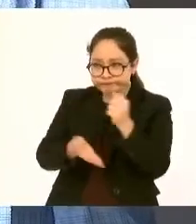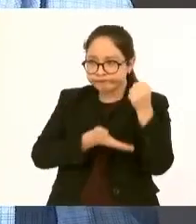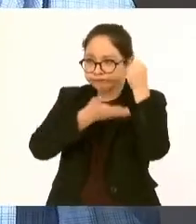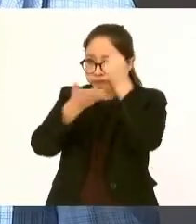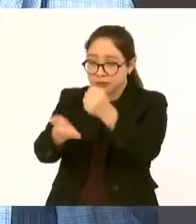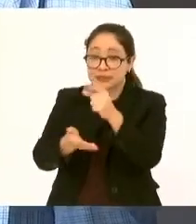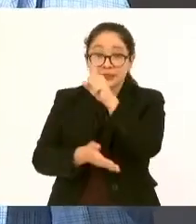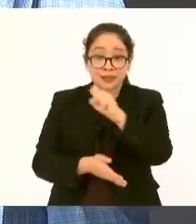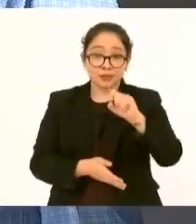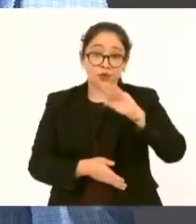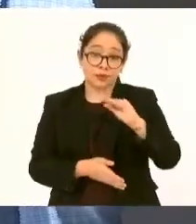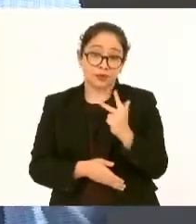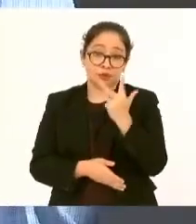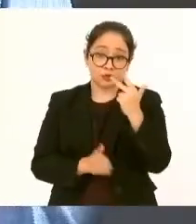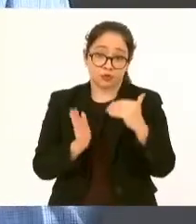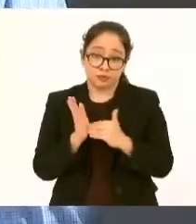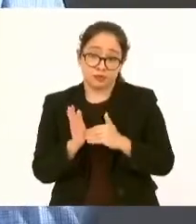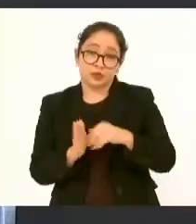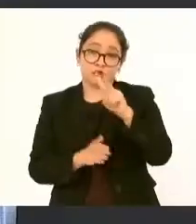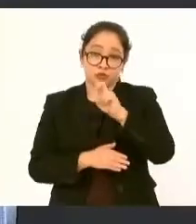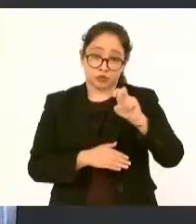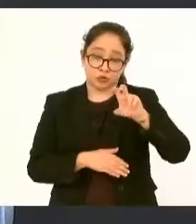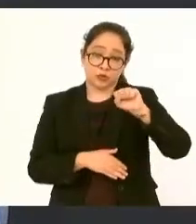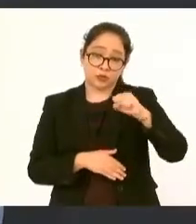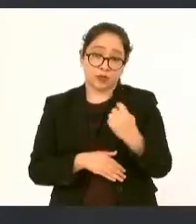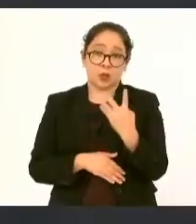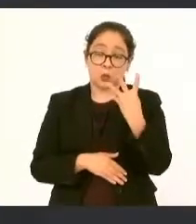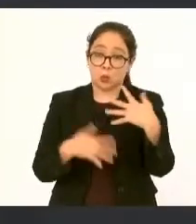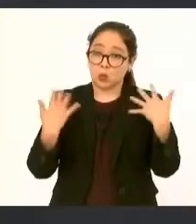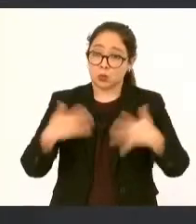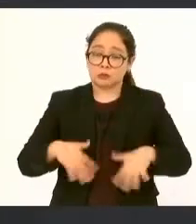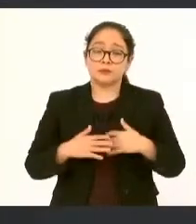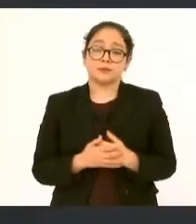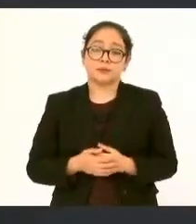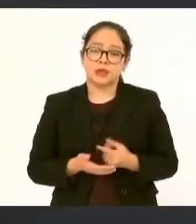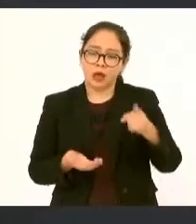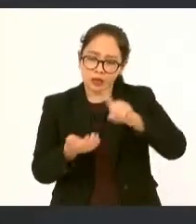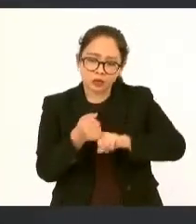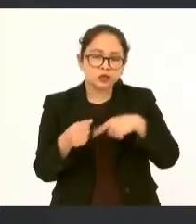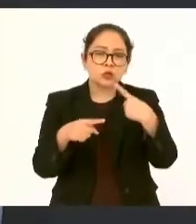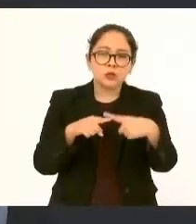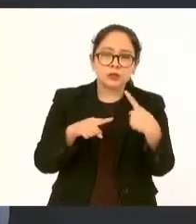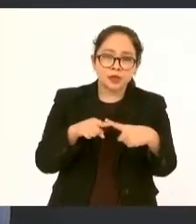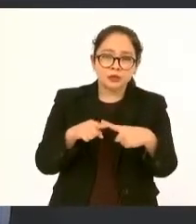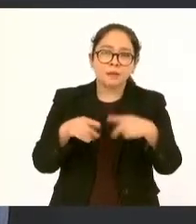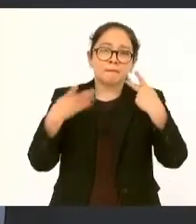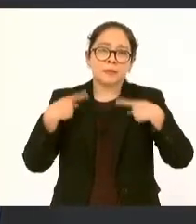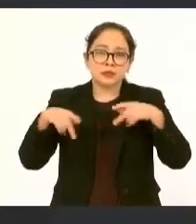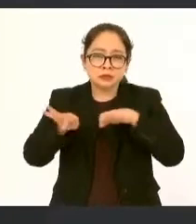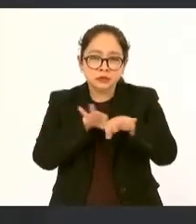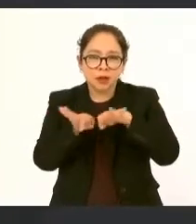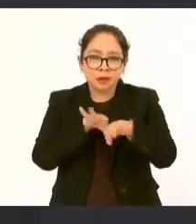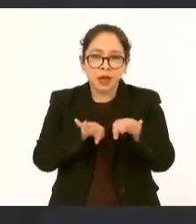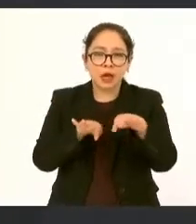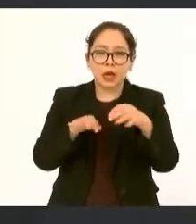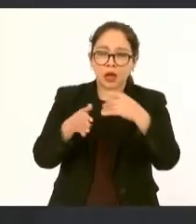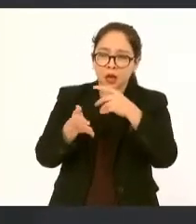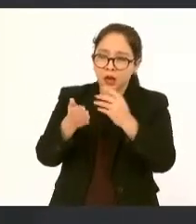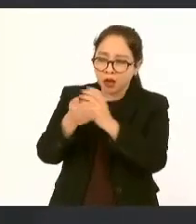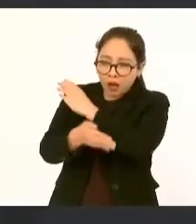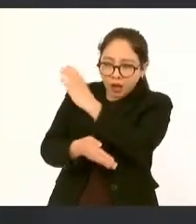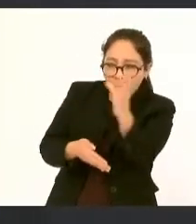264 aquí se incluye a productores de café se incluye